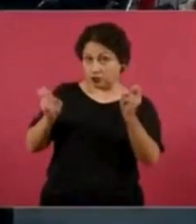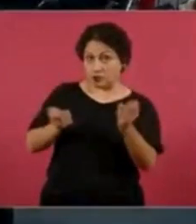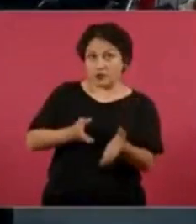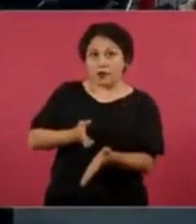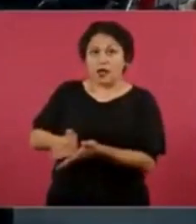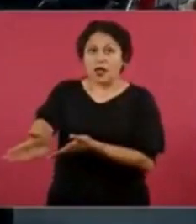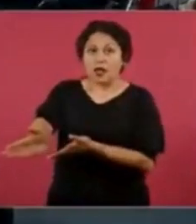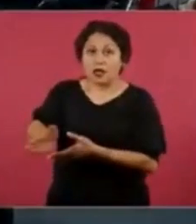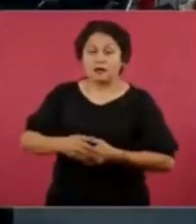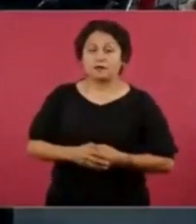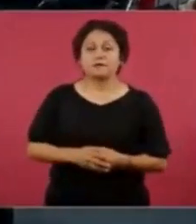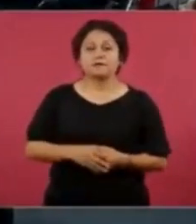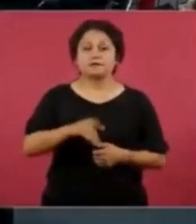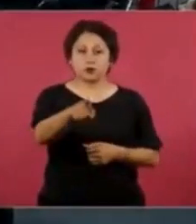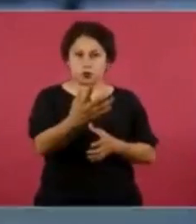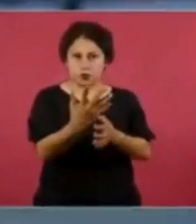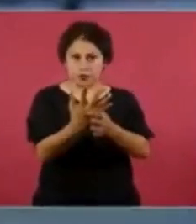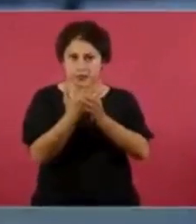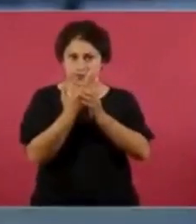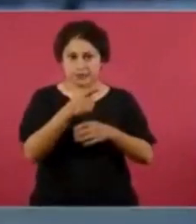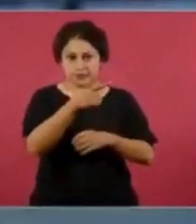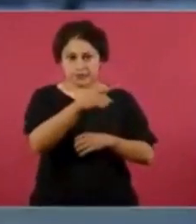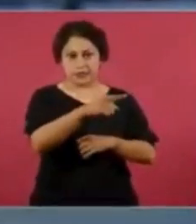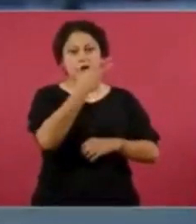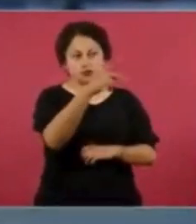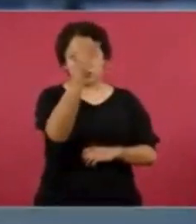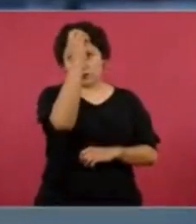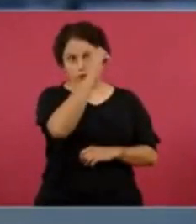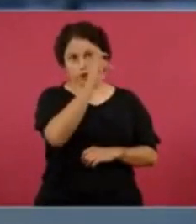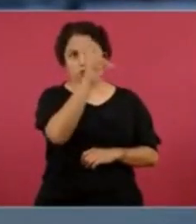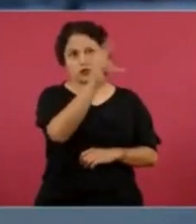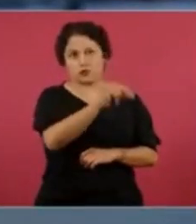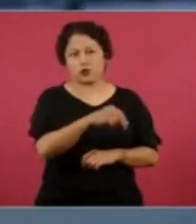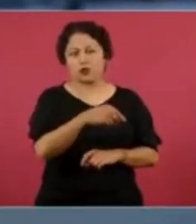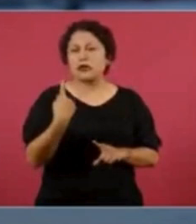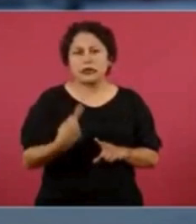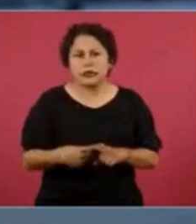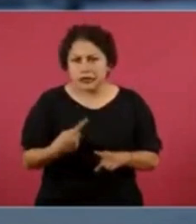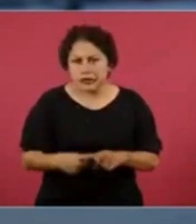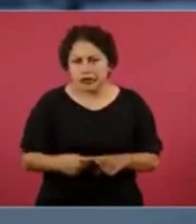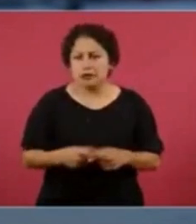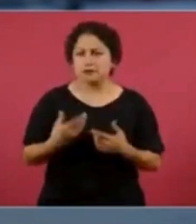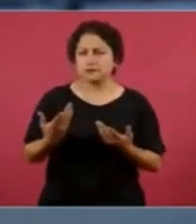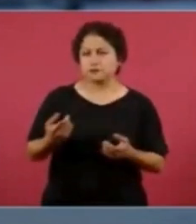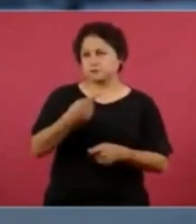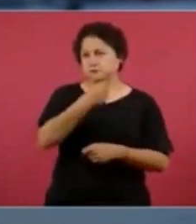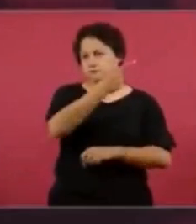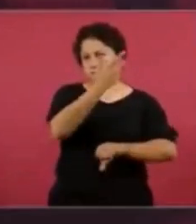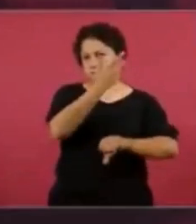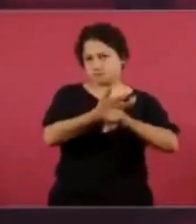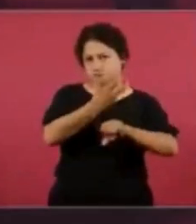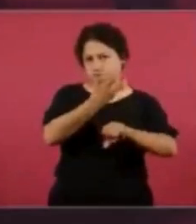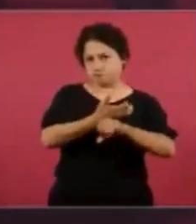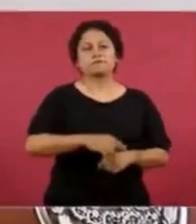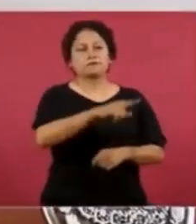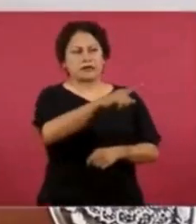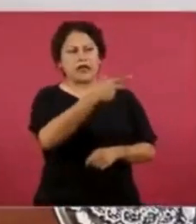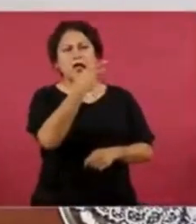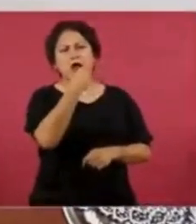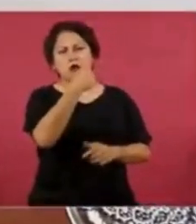Además, desestimó el impacto que las evaluaciones de las agencias calificadoras podrían tener sobre la economía mexicana,